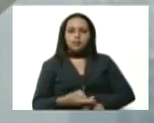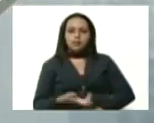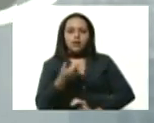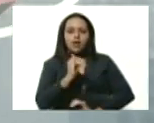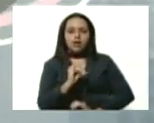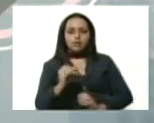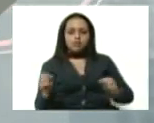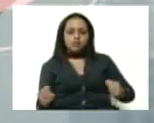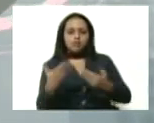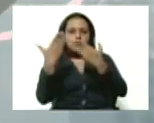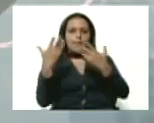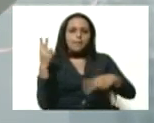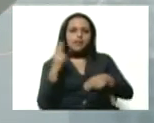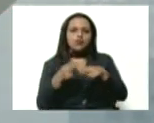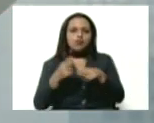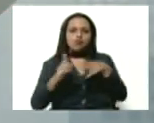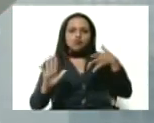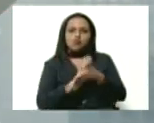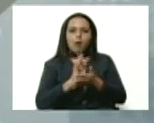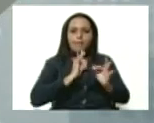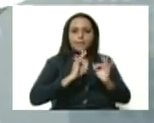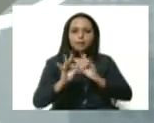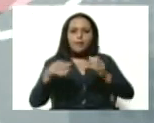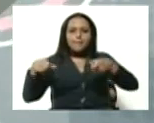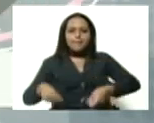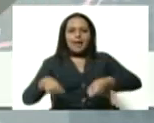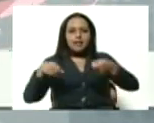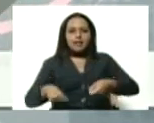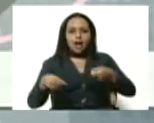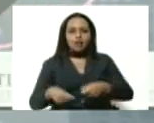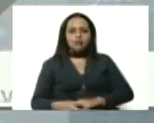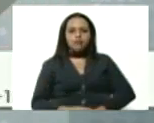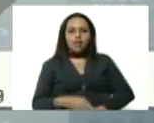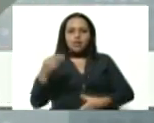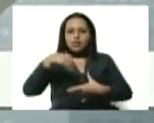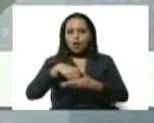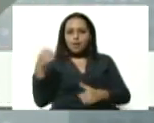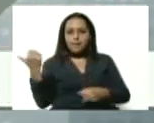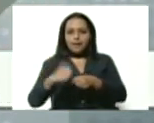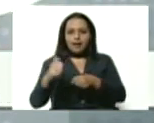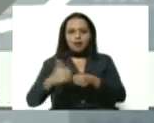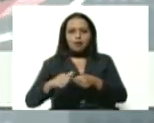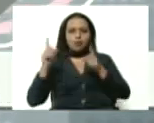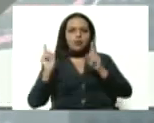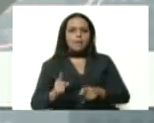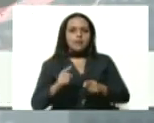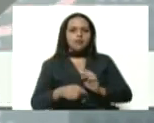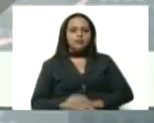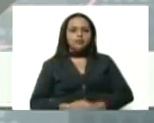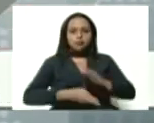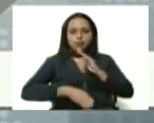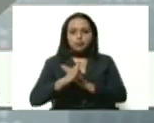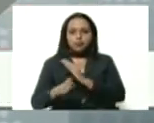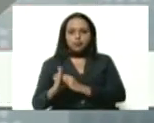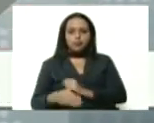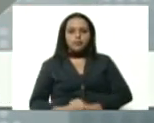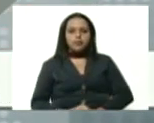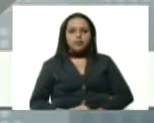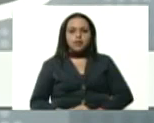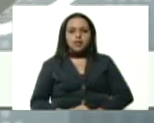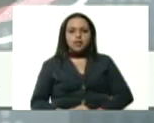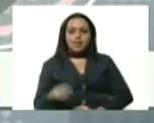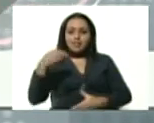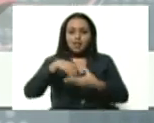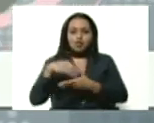peligrosos también, como el foco del mercado de las pulgas de Maracaibo, la aparición de casos en el distrito